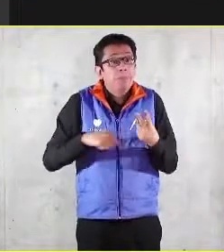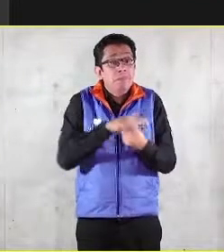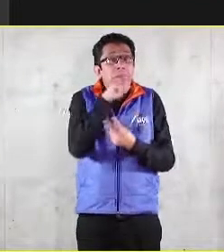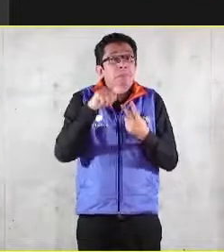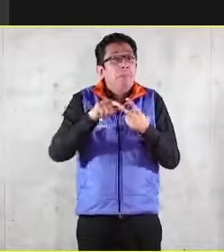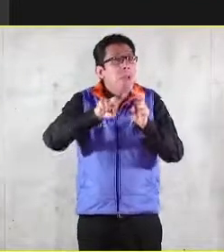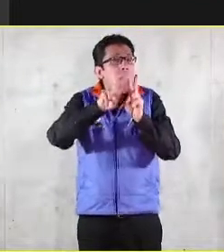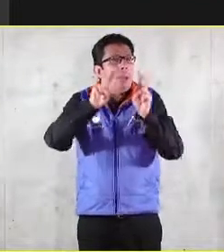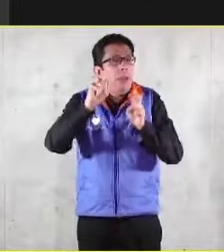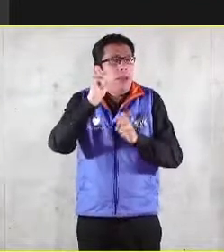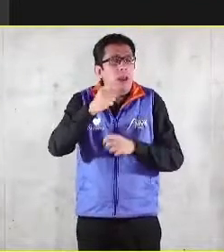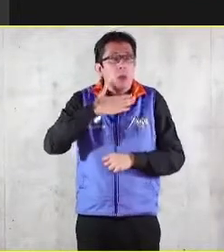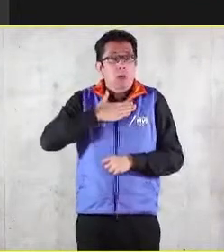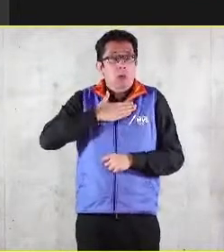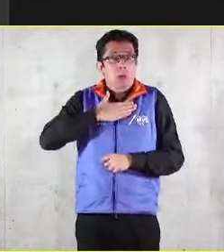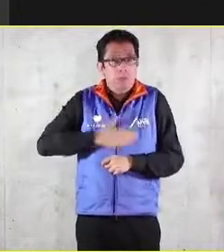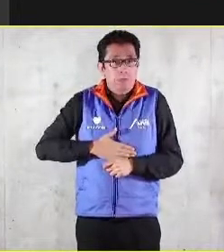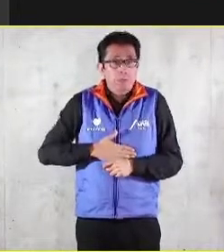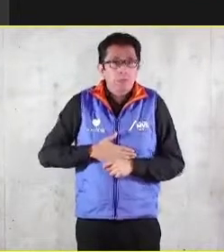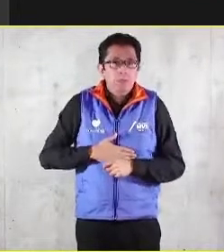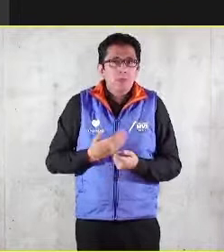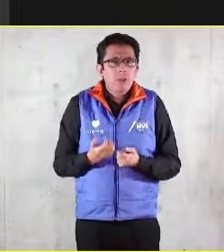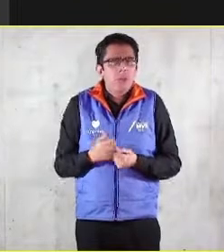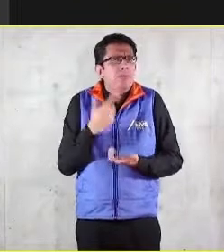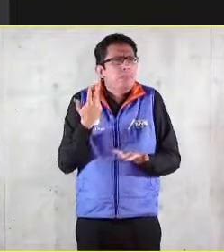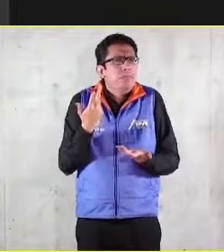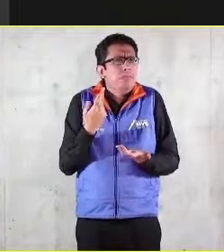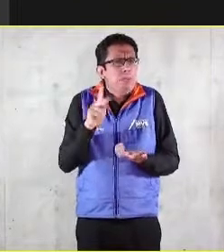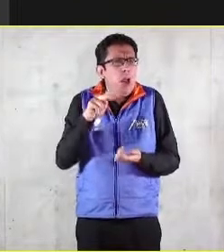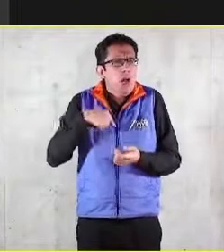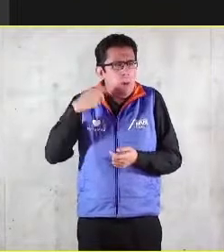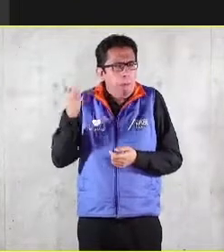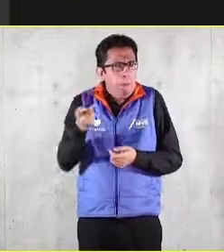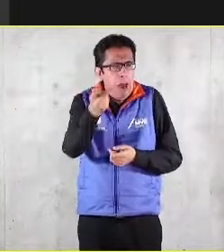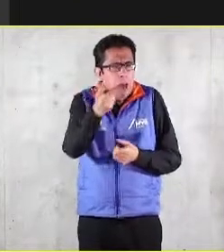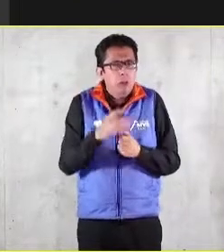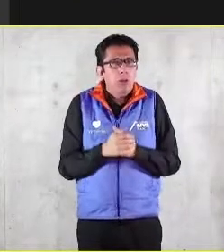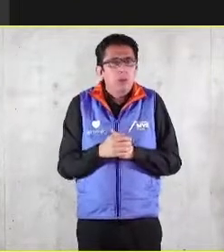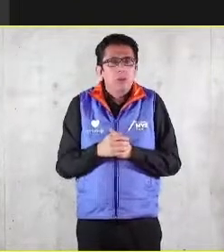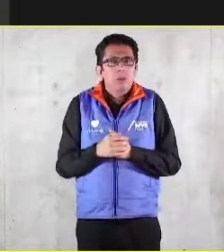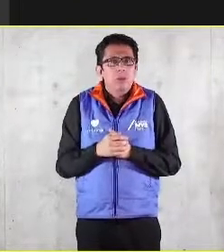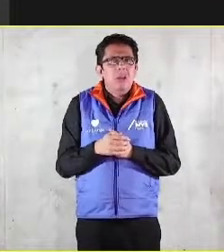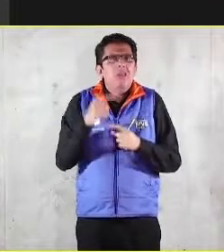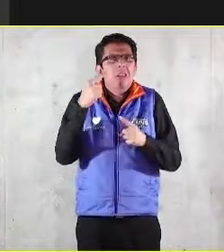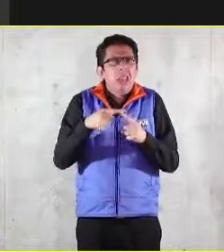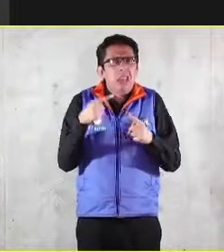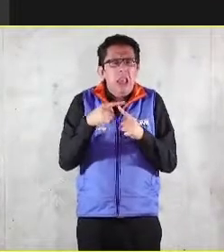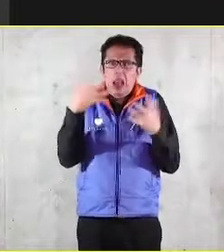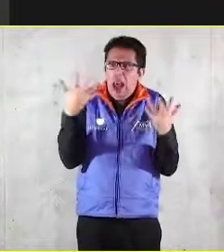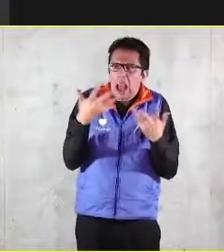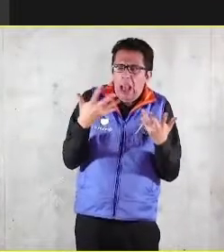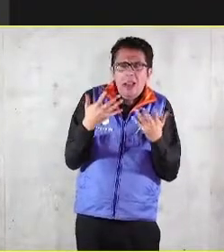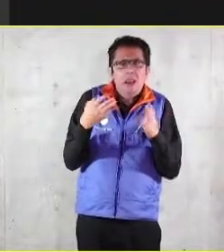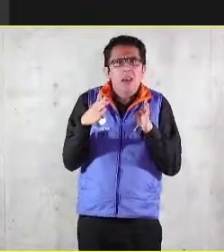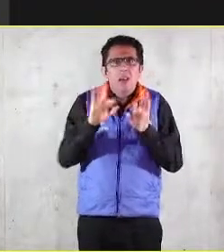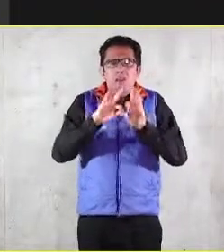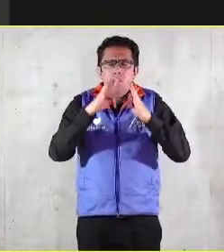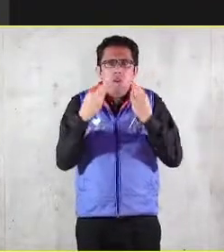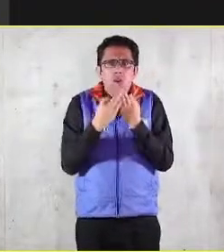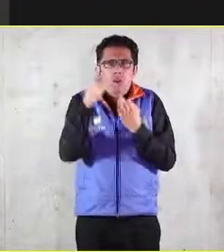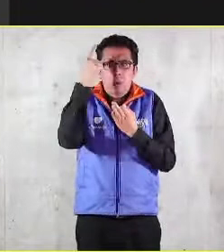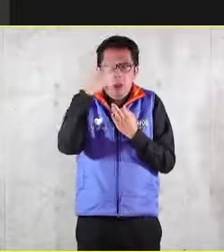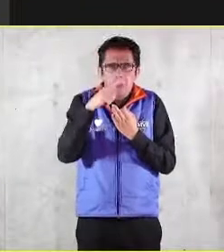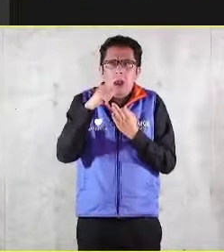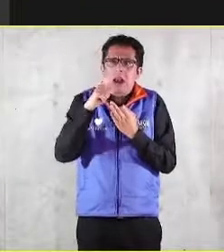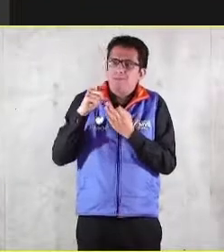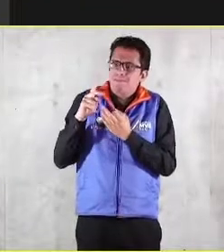tiene que ver con todos estos conceptos juntos, pero la pregunta entonces es ¿quién construye las escaleras? ¿quién soporta